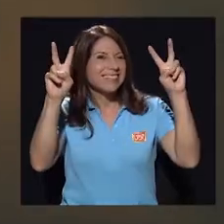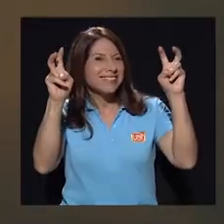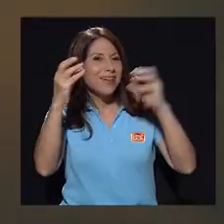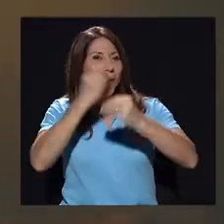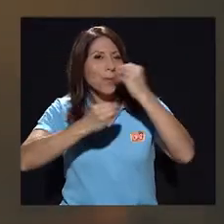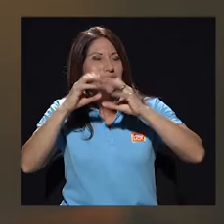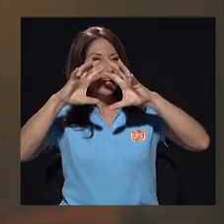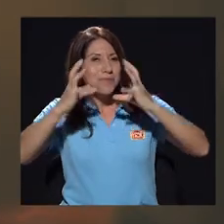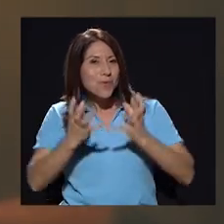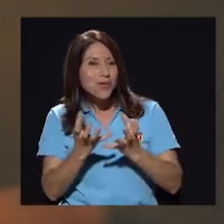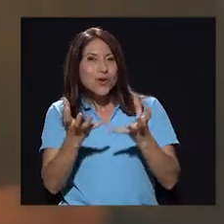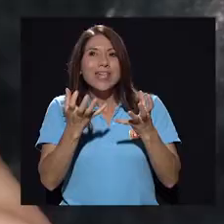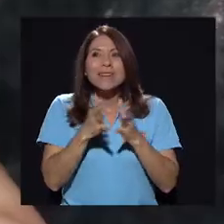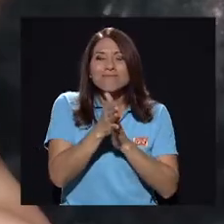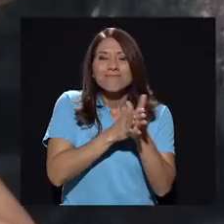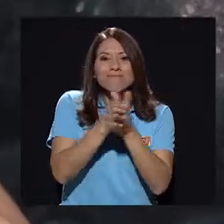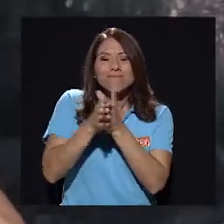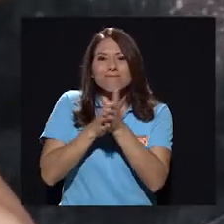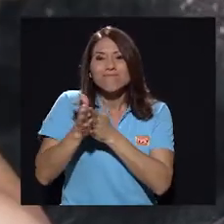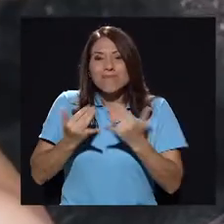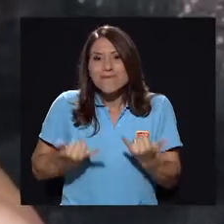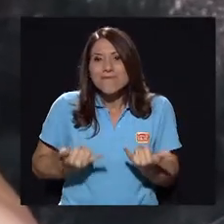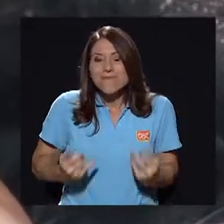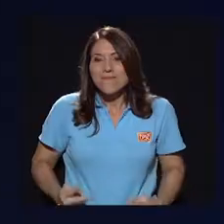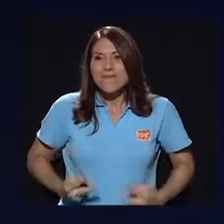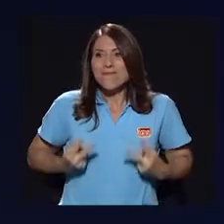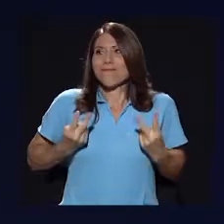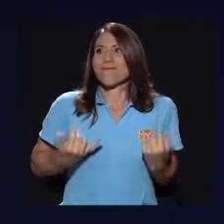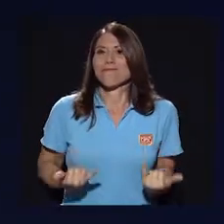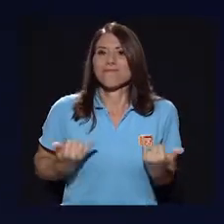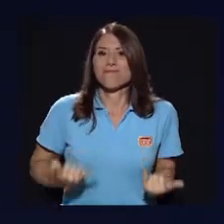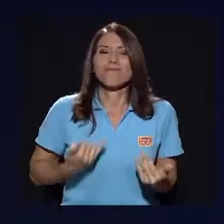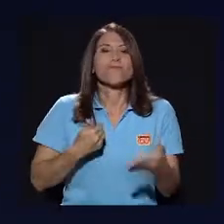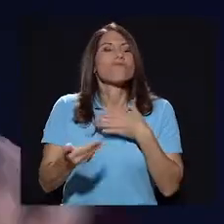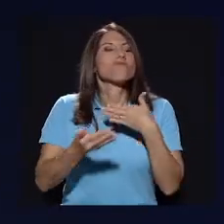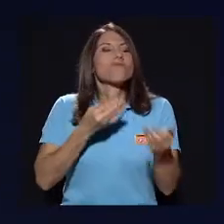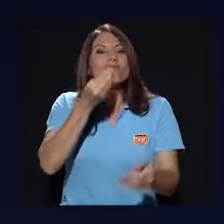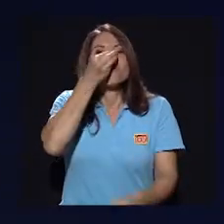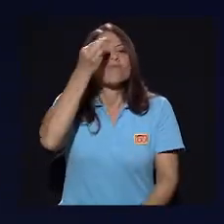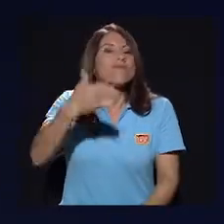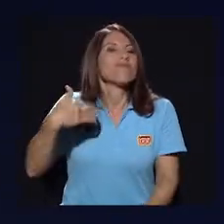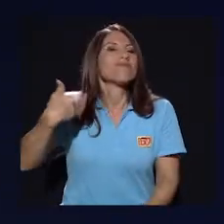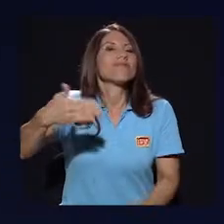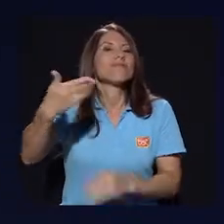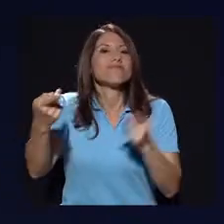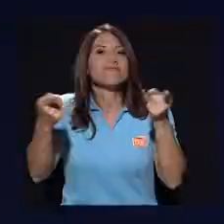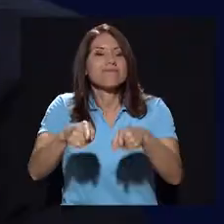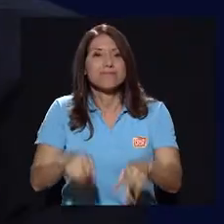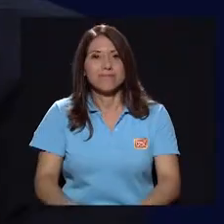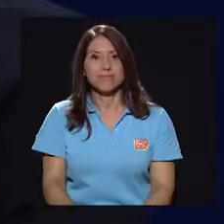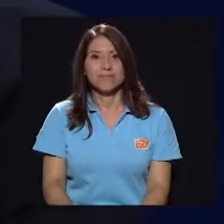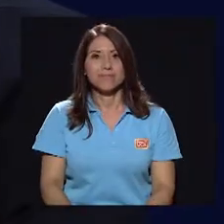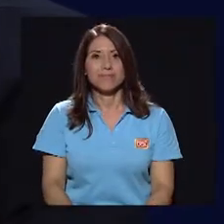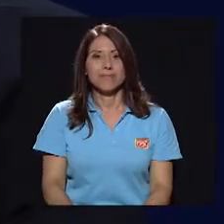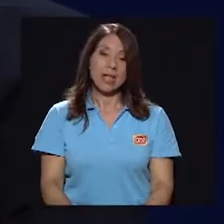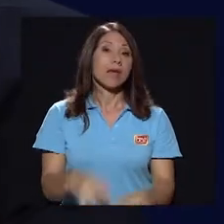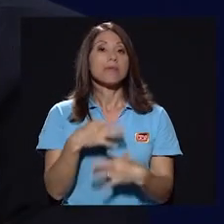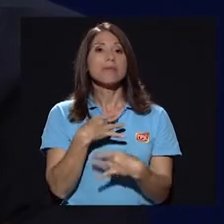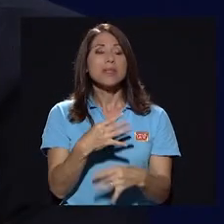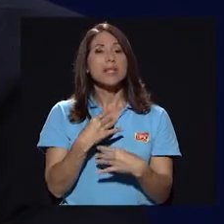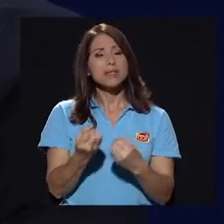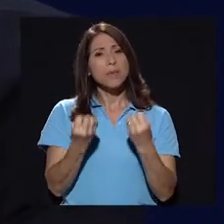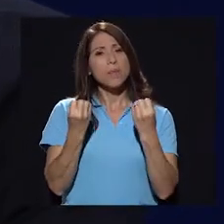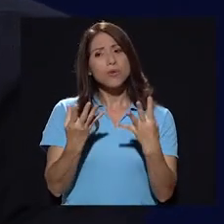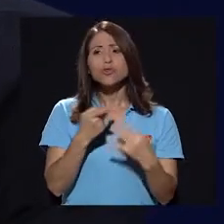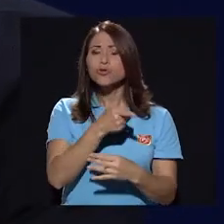comerse el mundo porque eso es lo que quieren, verdad, vivir el momento presente sin importar mucho lo que puede venir después. Me interesa mucho también como